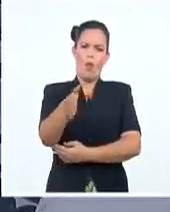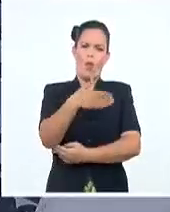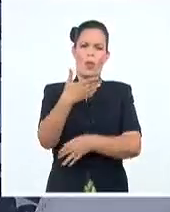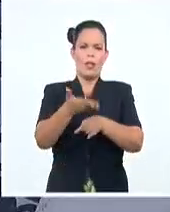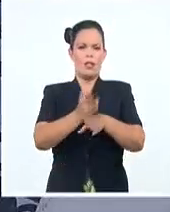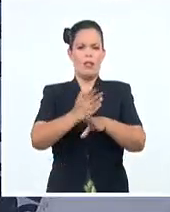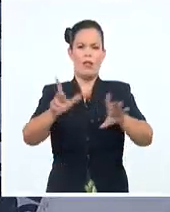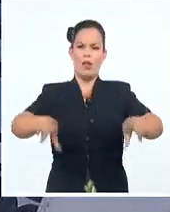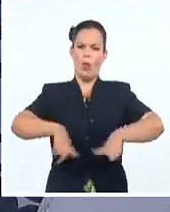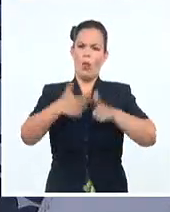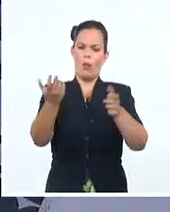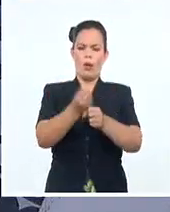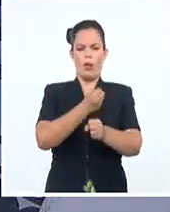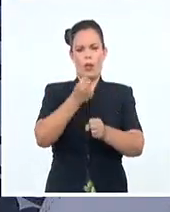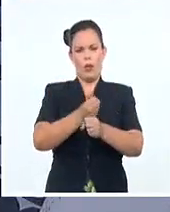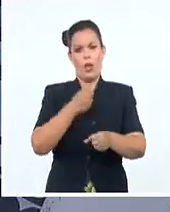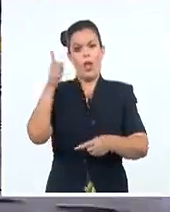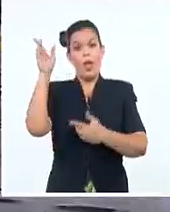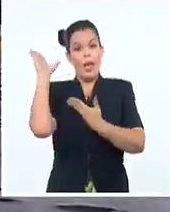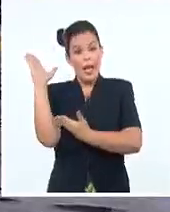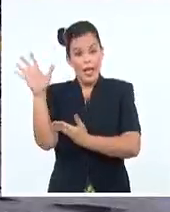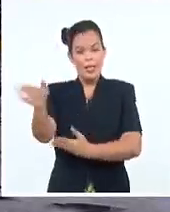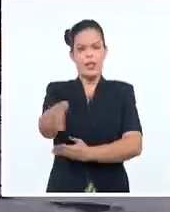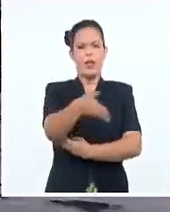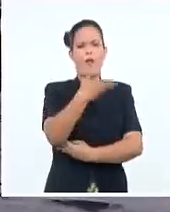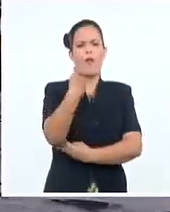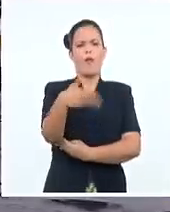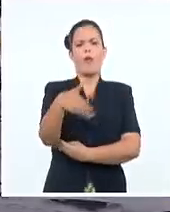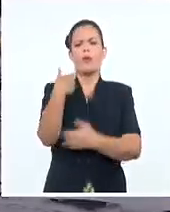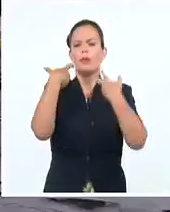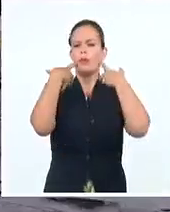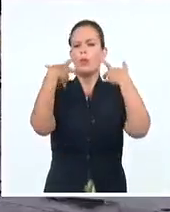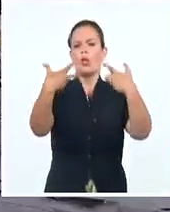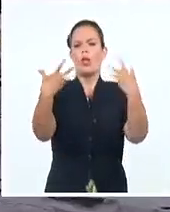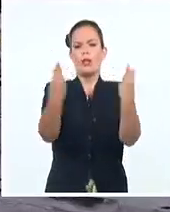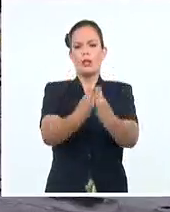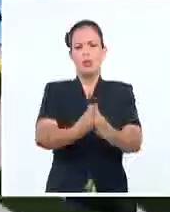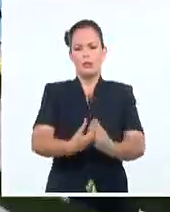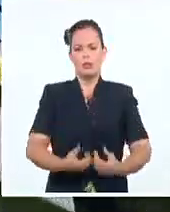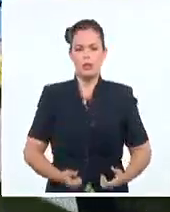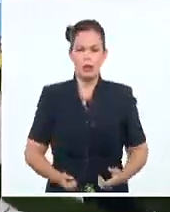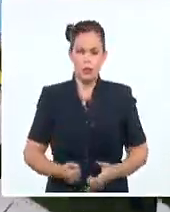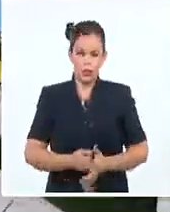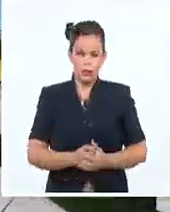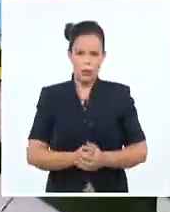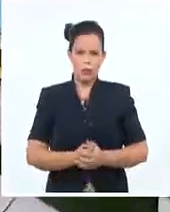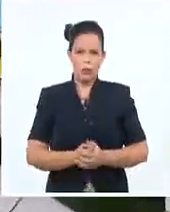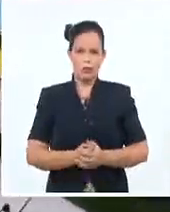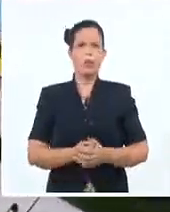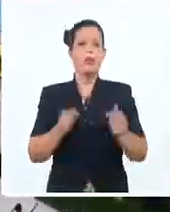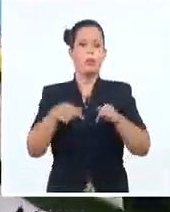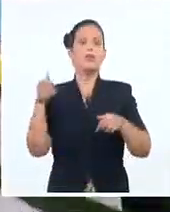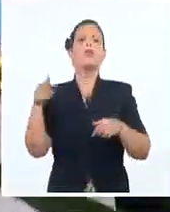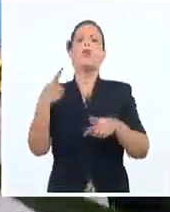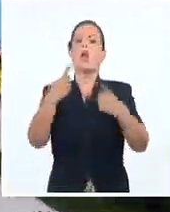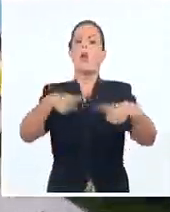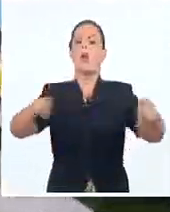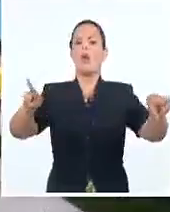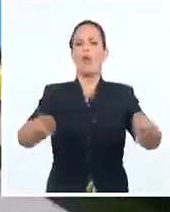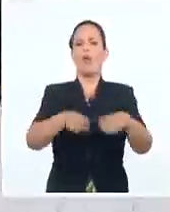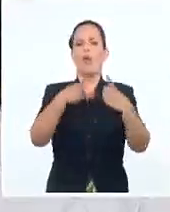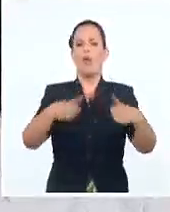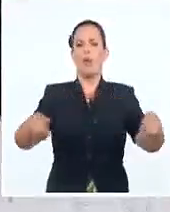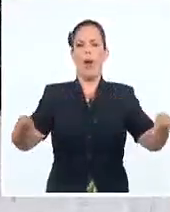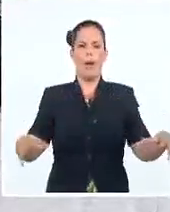bandera grandiosa que nos acompaña hoy. El acto contó con la actuación del coro Entre Voces, dirigido por la maestra Dina Guerra